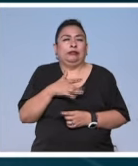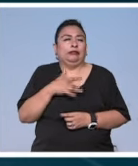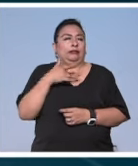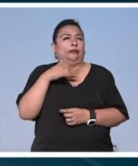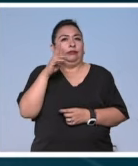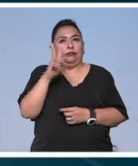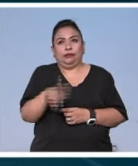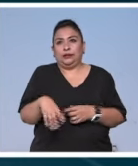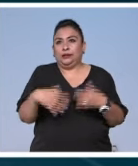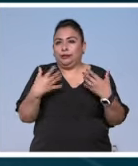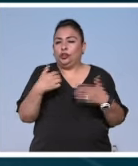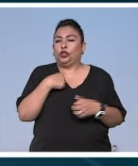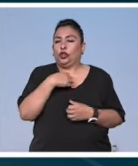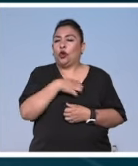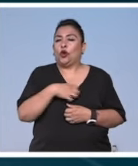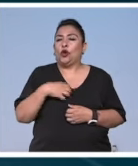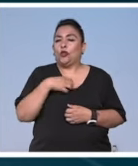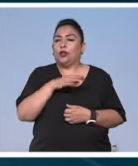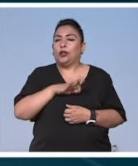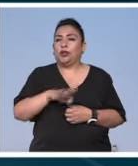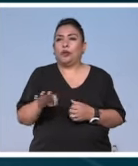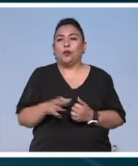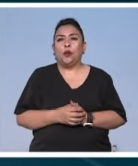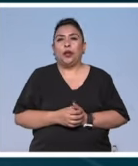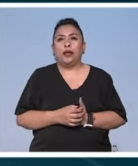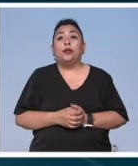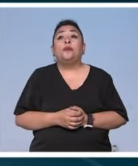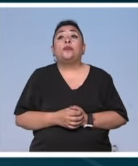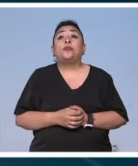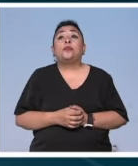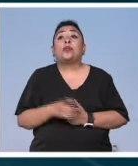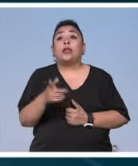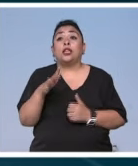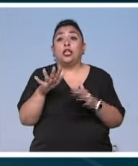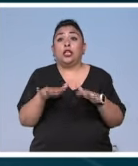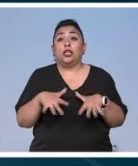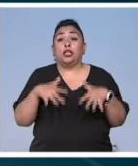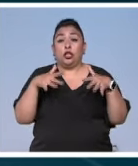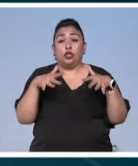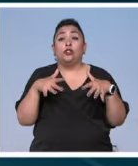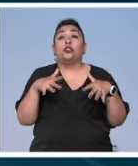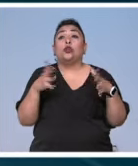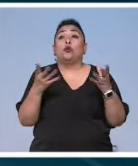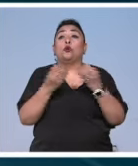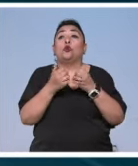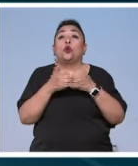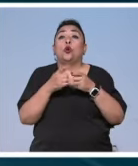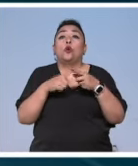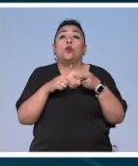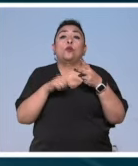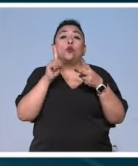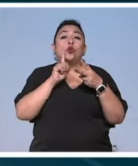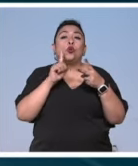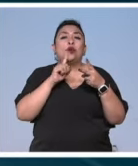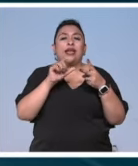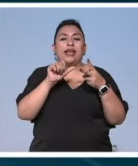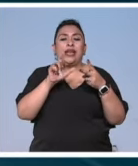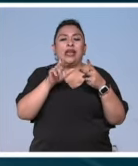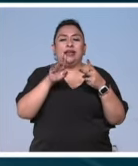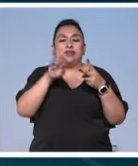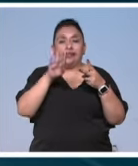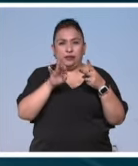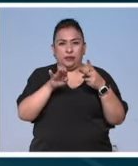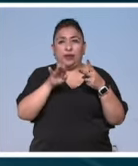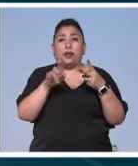verdaderamente muy contento de poder hacerlo en el súper concierto compartirá escenario con la soprano mexicana Aris B. de la